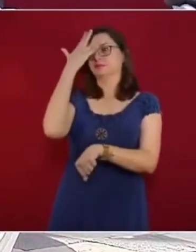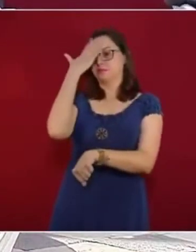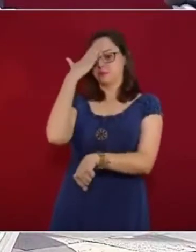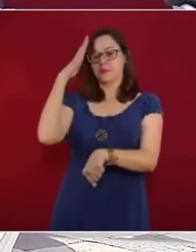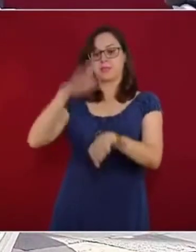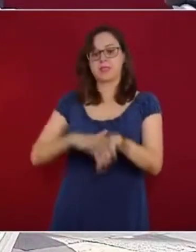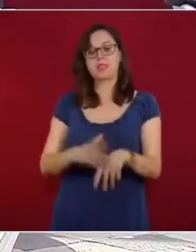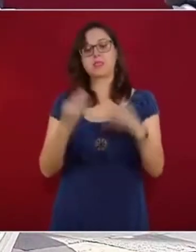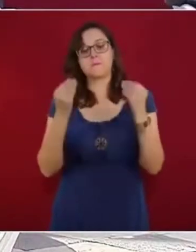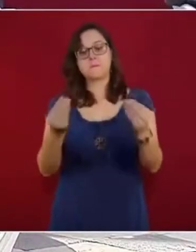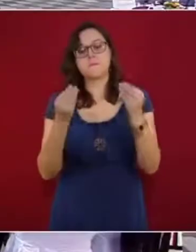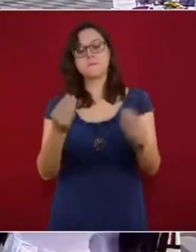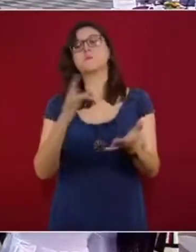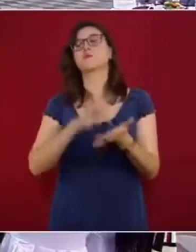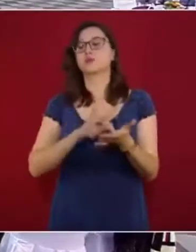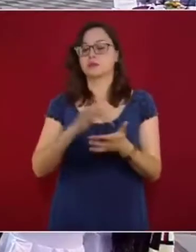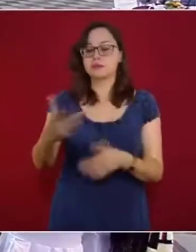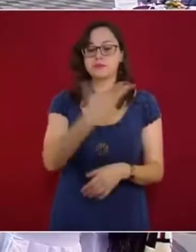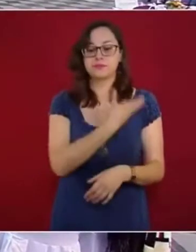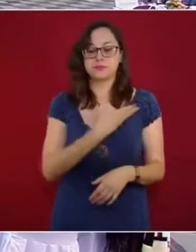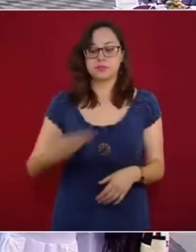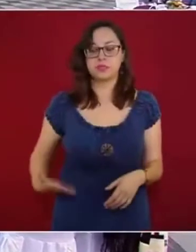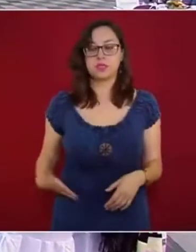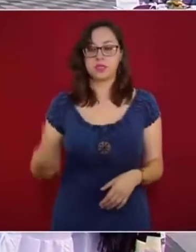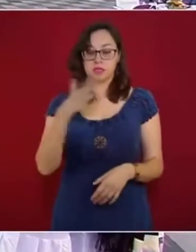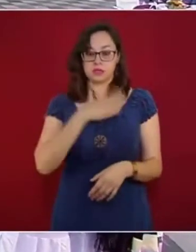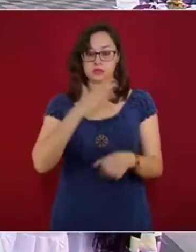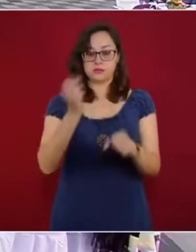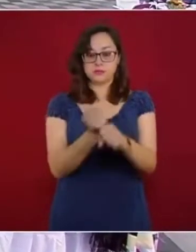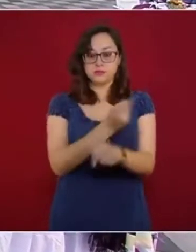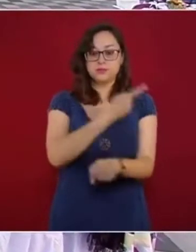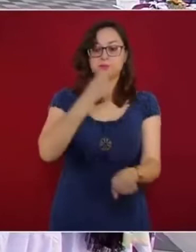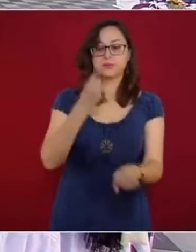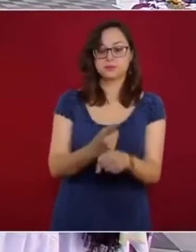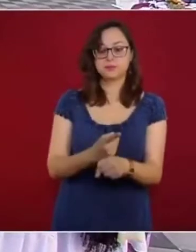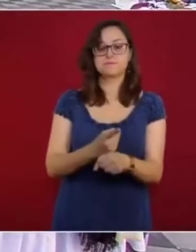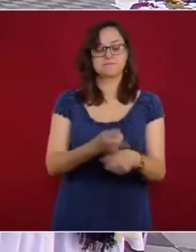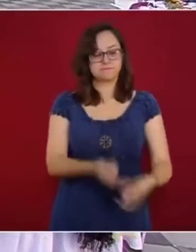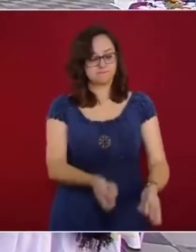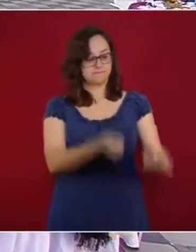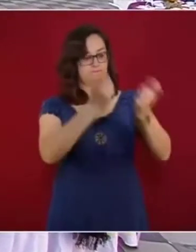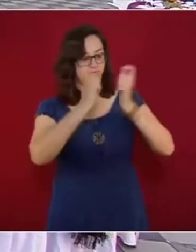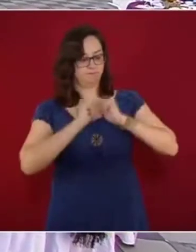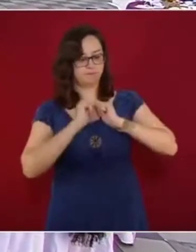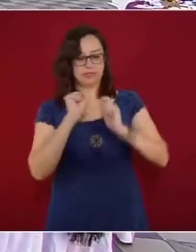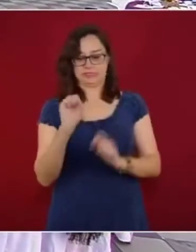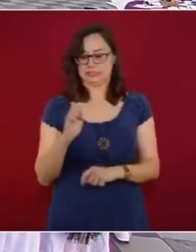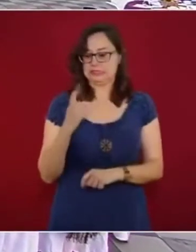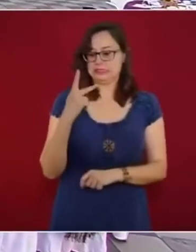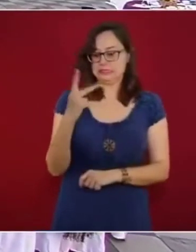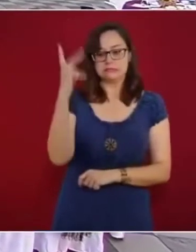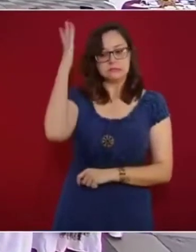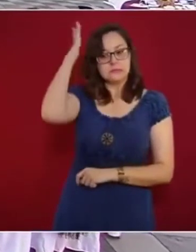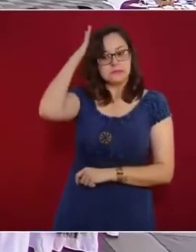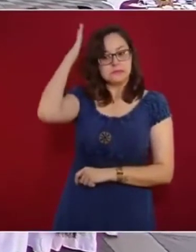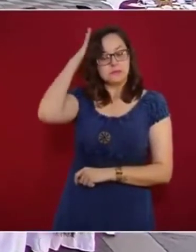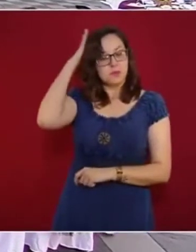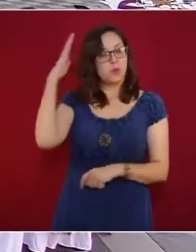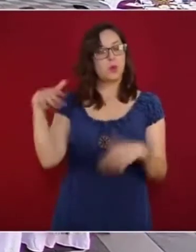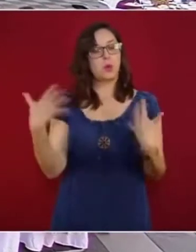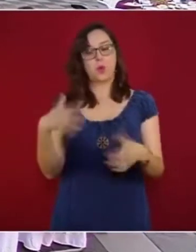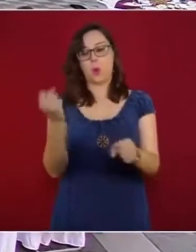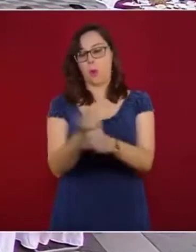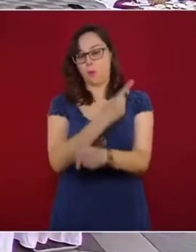por la gran oportunidad que me da de encabezar esta secretaría, de verdad. En otros